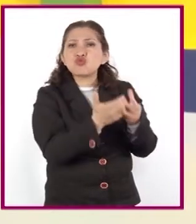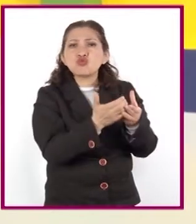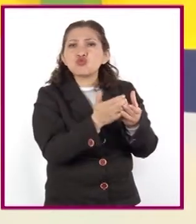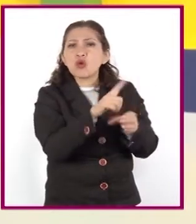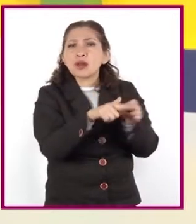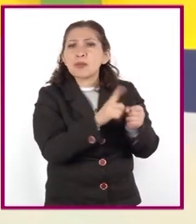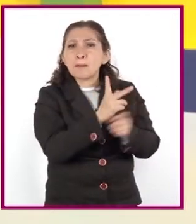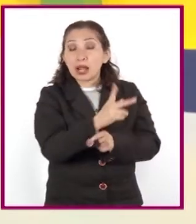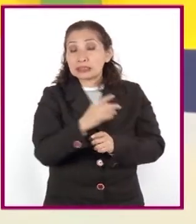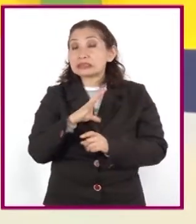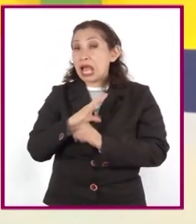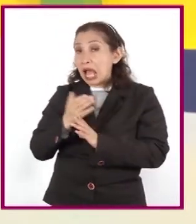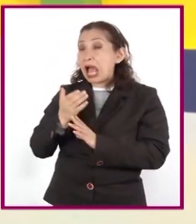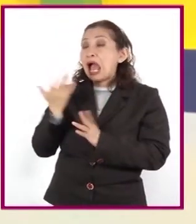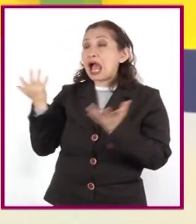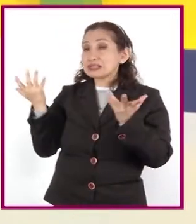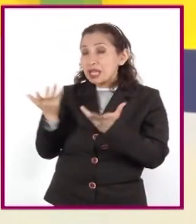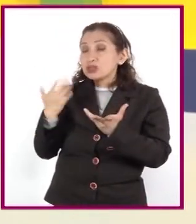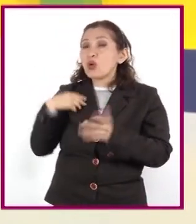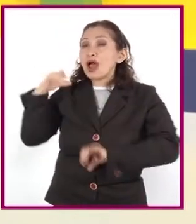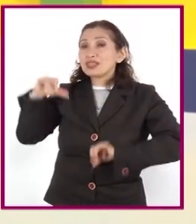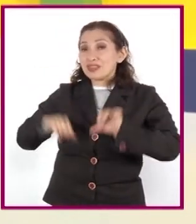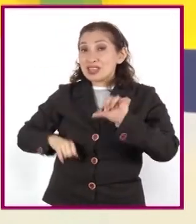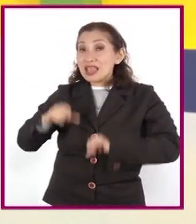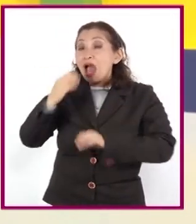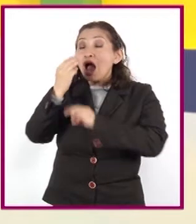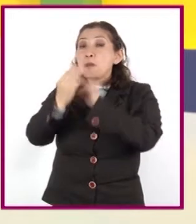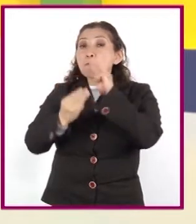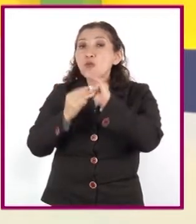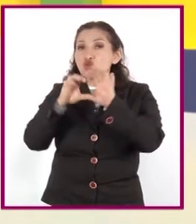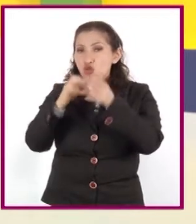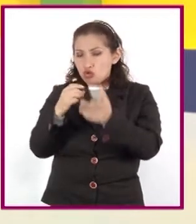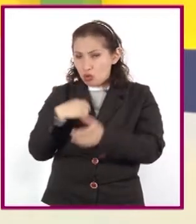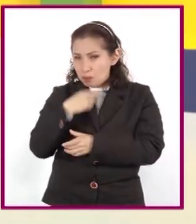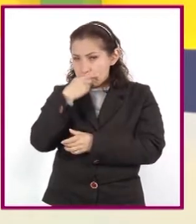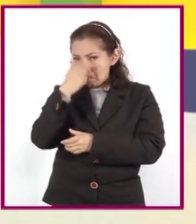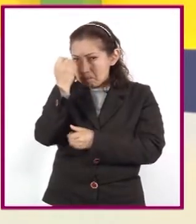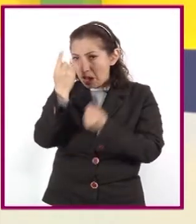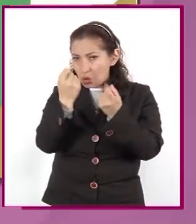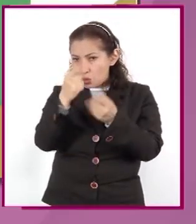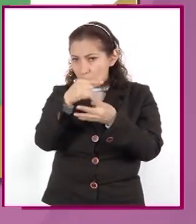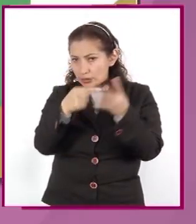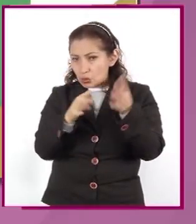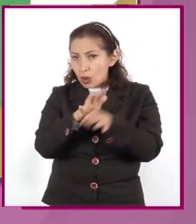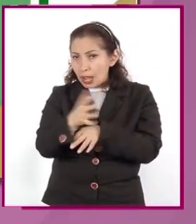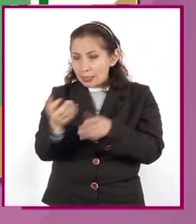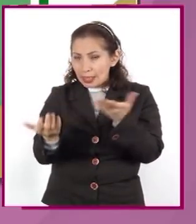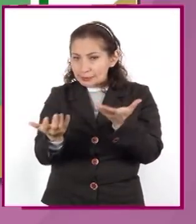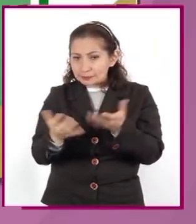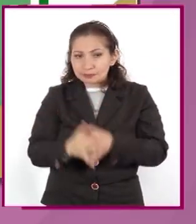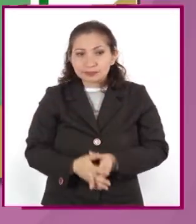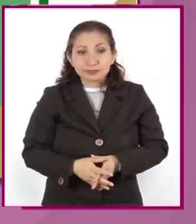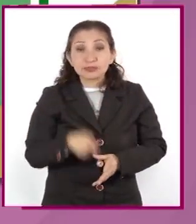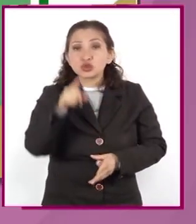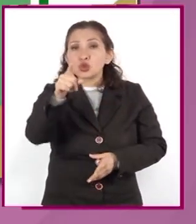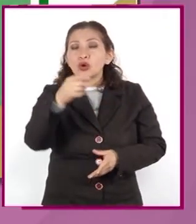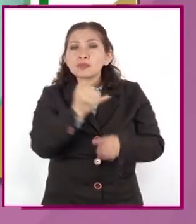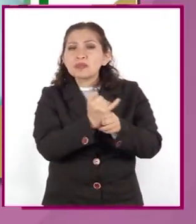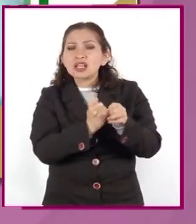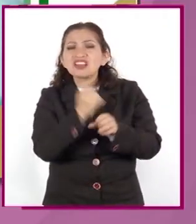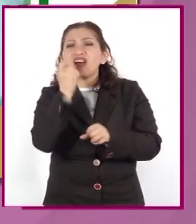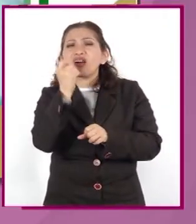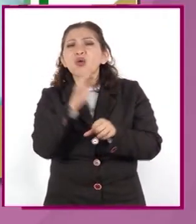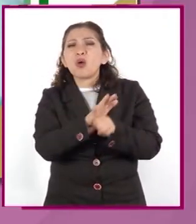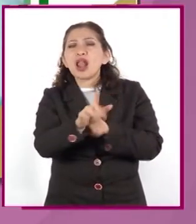Se están implementando acciones a nivel mundial. Les comparto algunas. Infórmense sobre